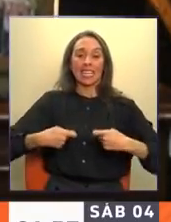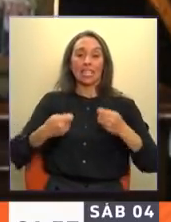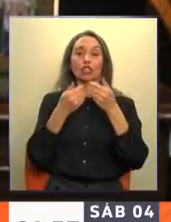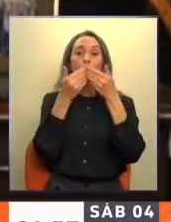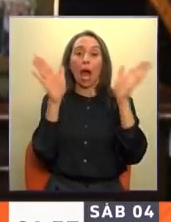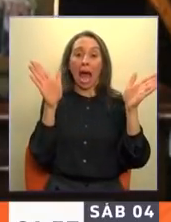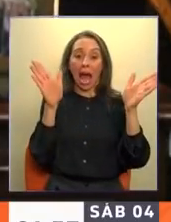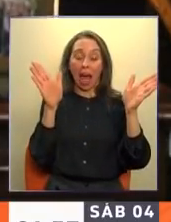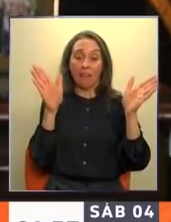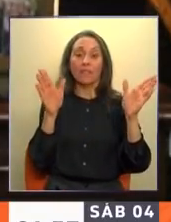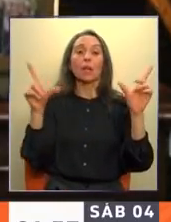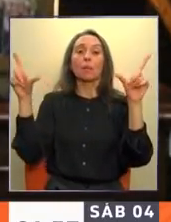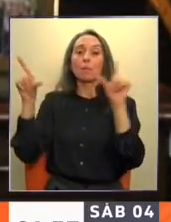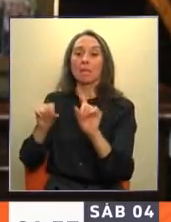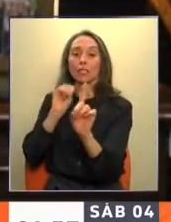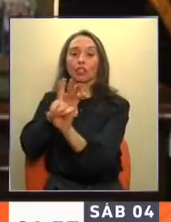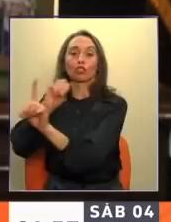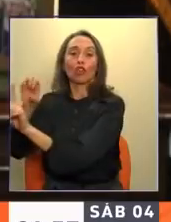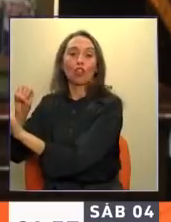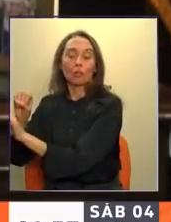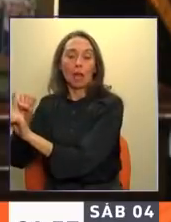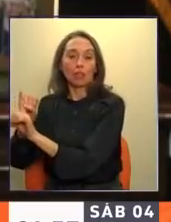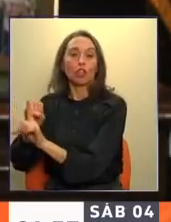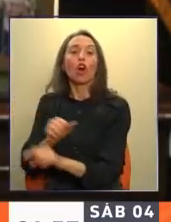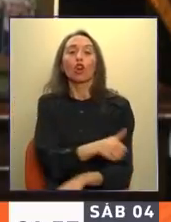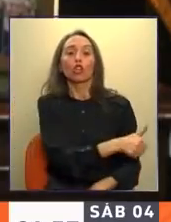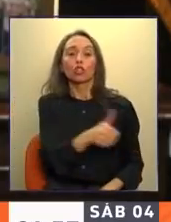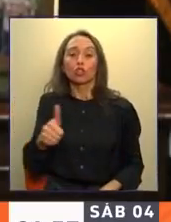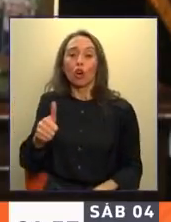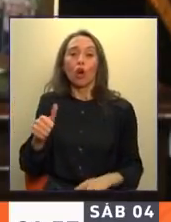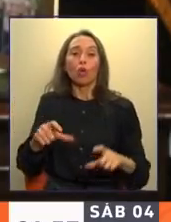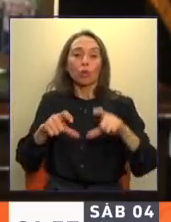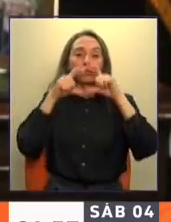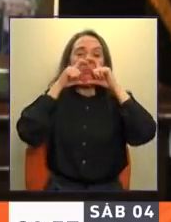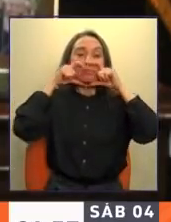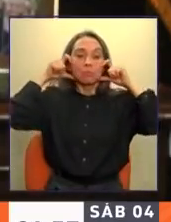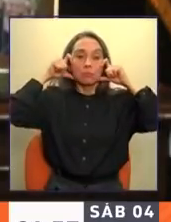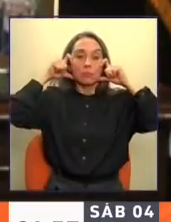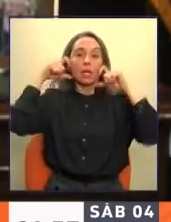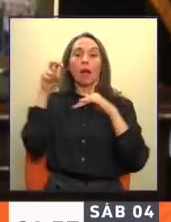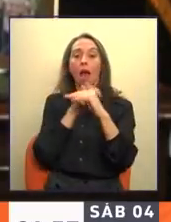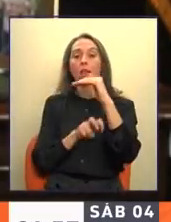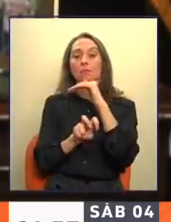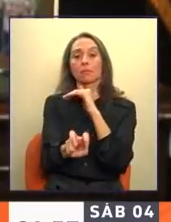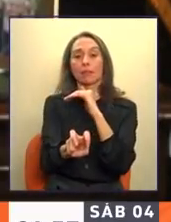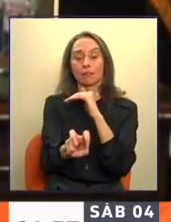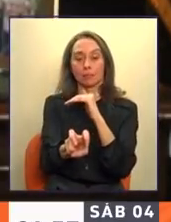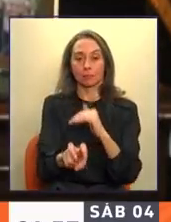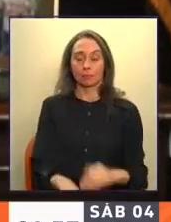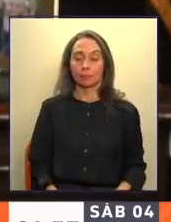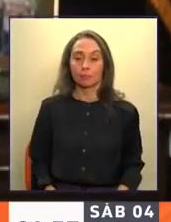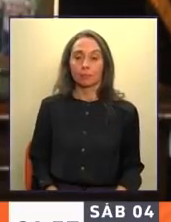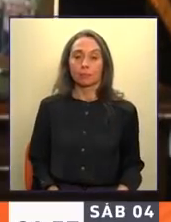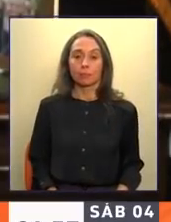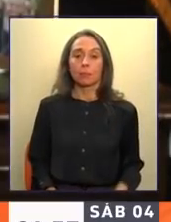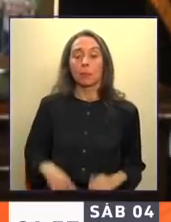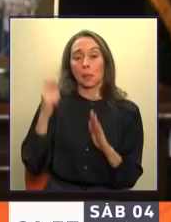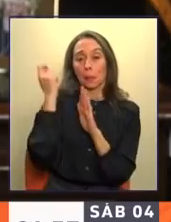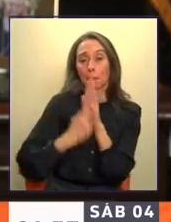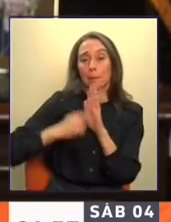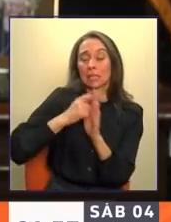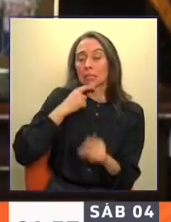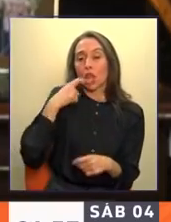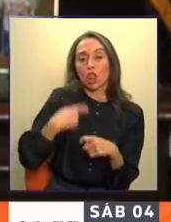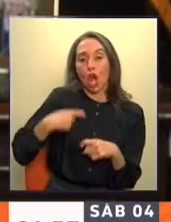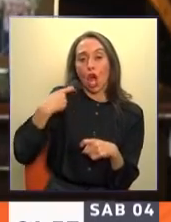tiempo que se reduce la propagación es que todos usen mascarilla cuando salgan. Quien por meses se negó